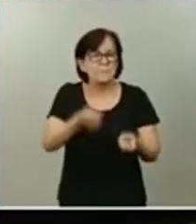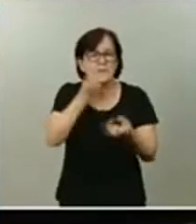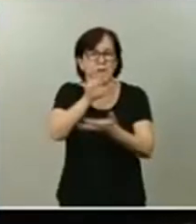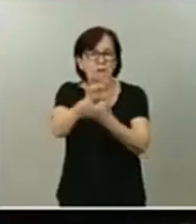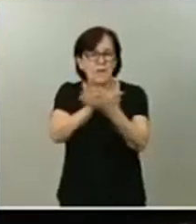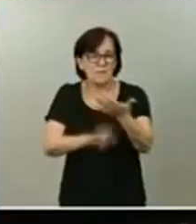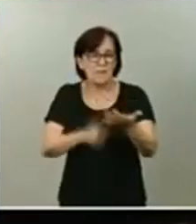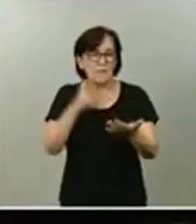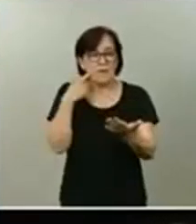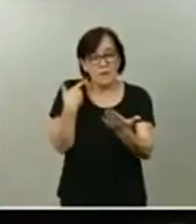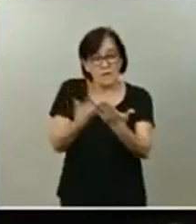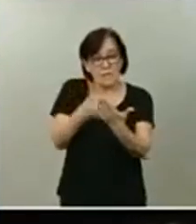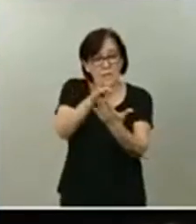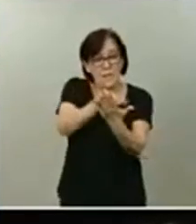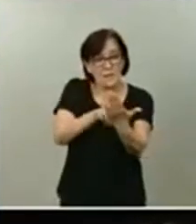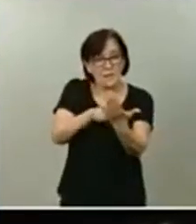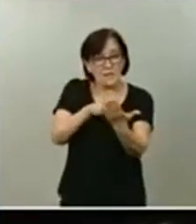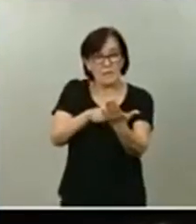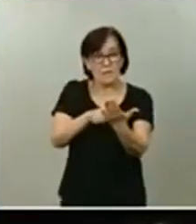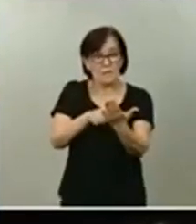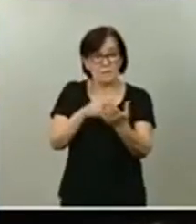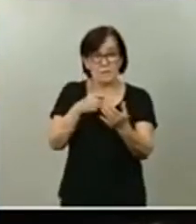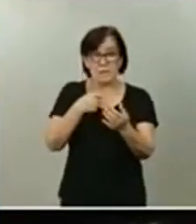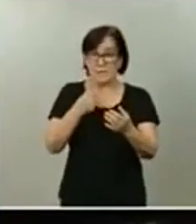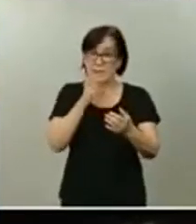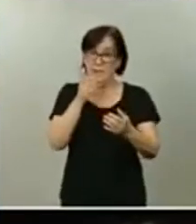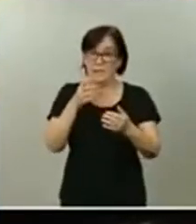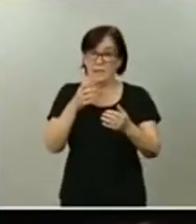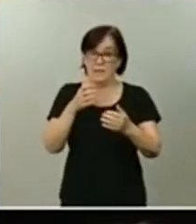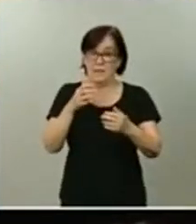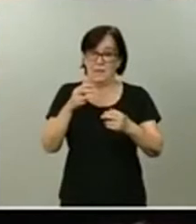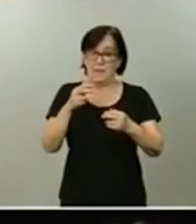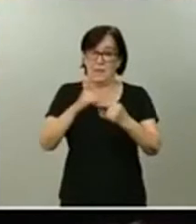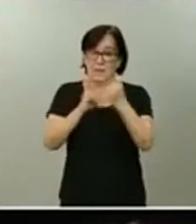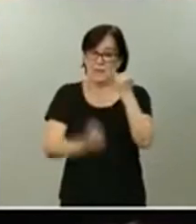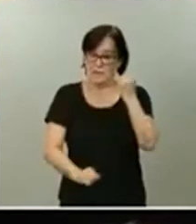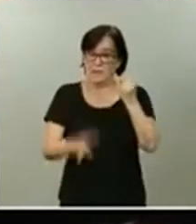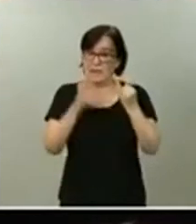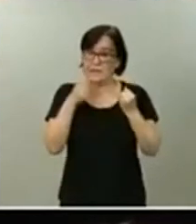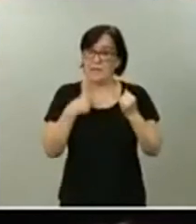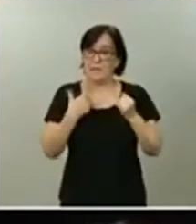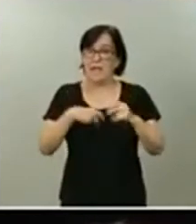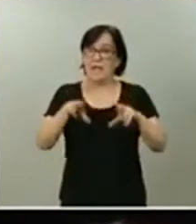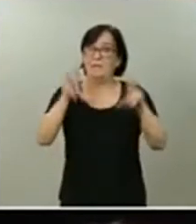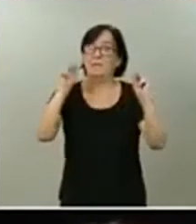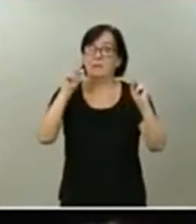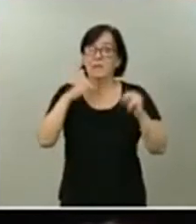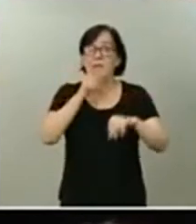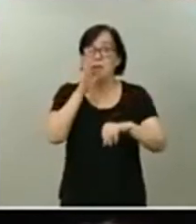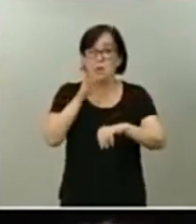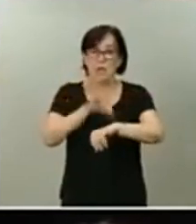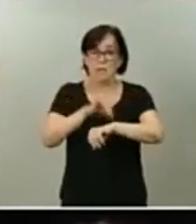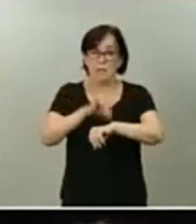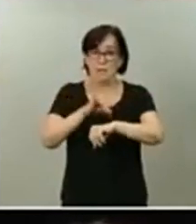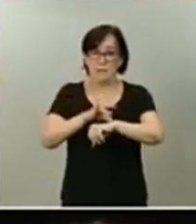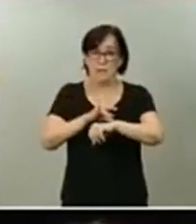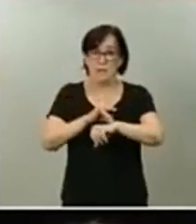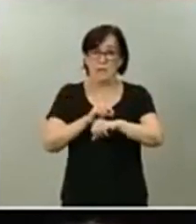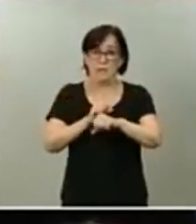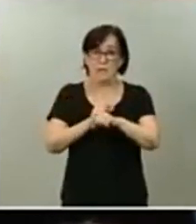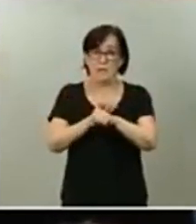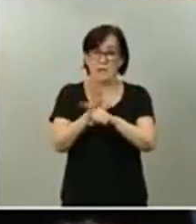constata que la salida de la crisis en la que nos encontramos a causa de la enfermedad COVID-19 pasa por poner